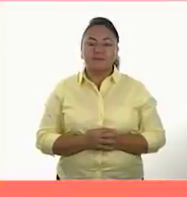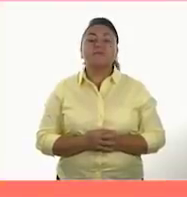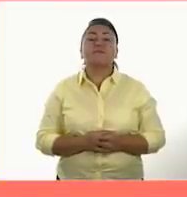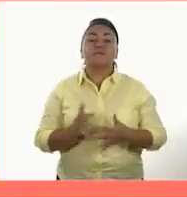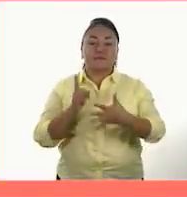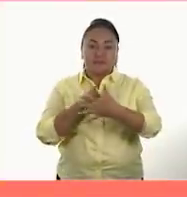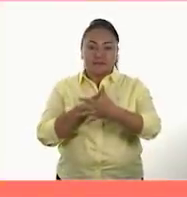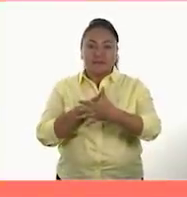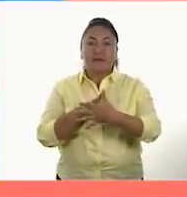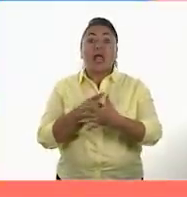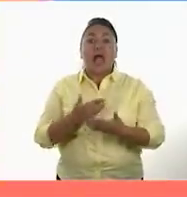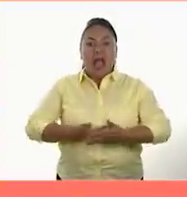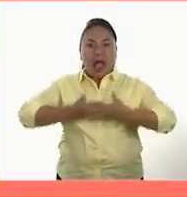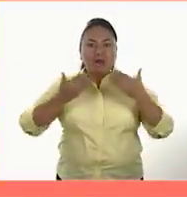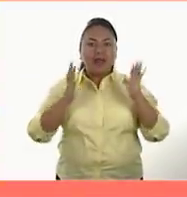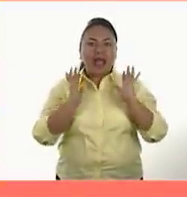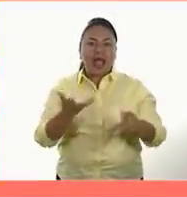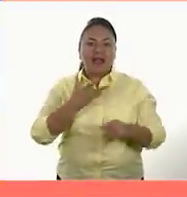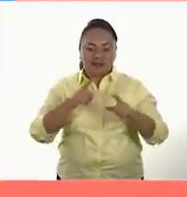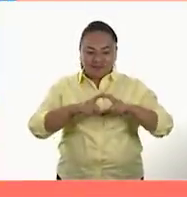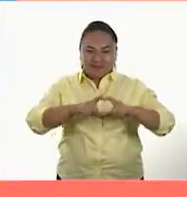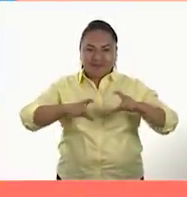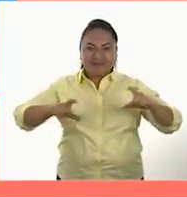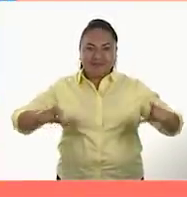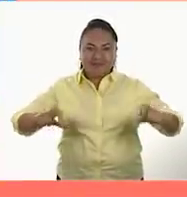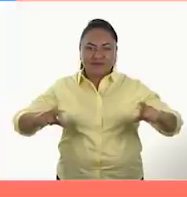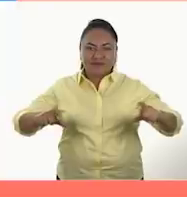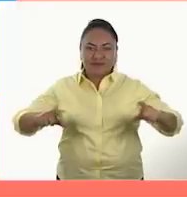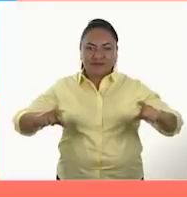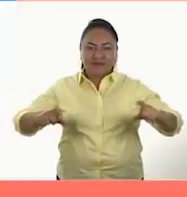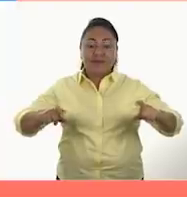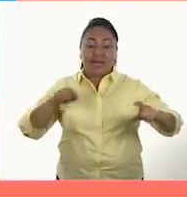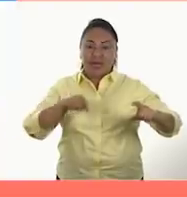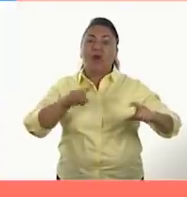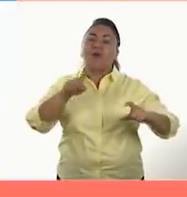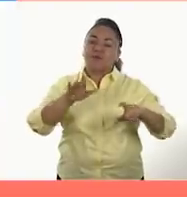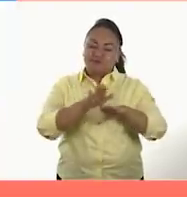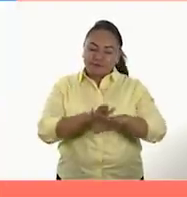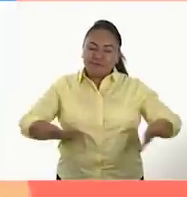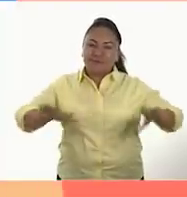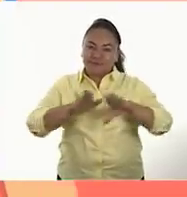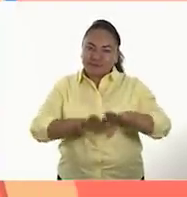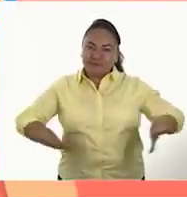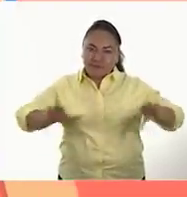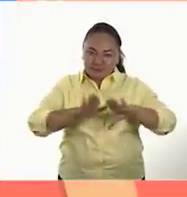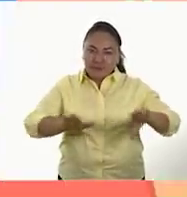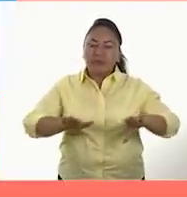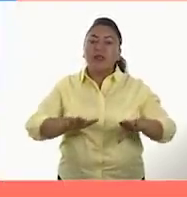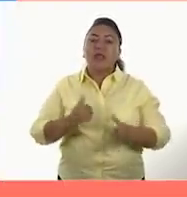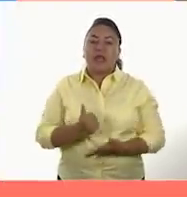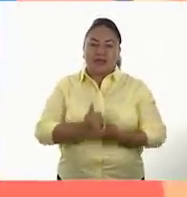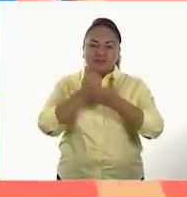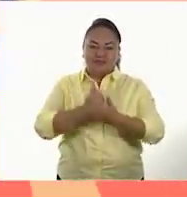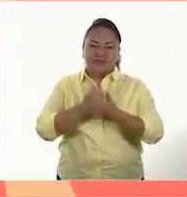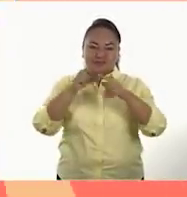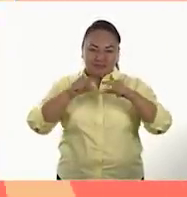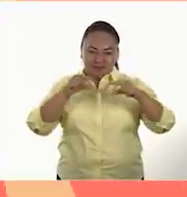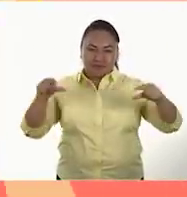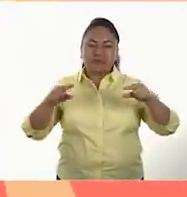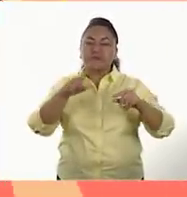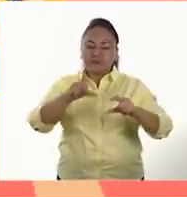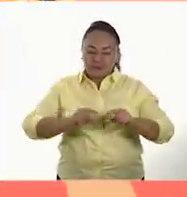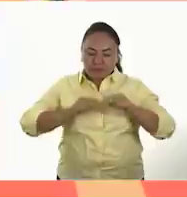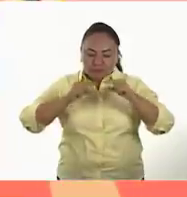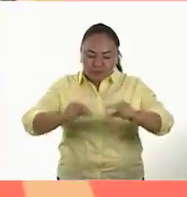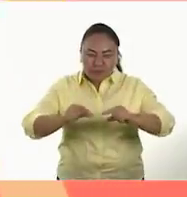5. Ahora tenemos un pequeño pedazo de playera. Estira a lo ancho y con ayuda de la regla, mide y